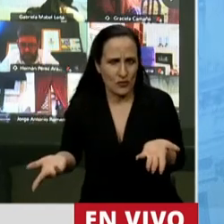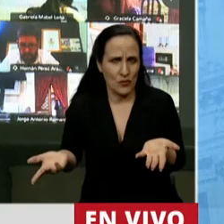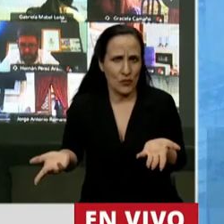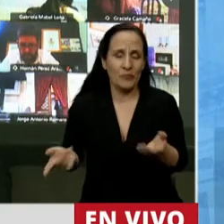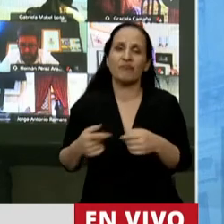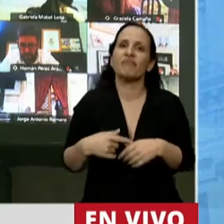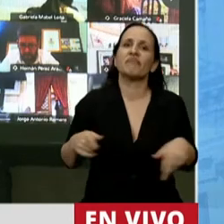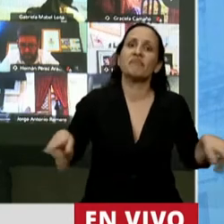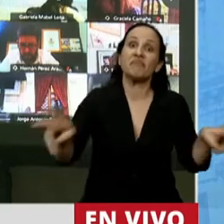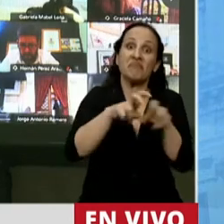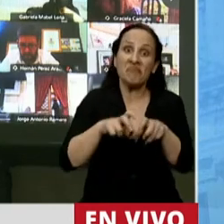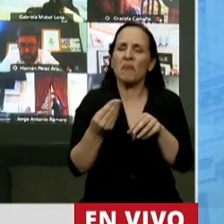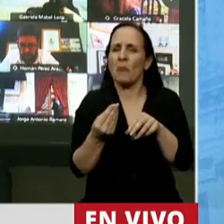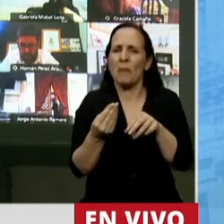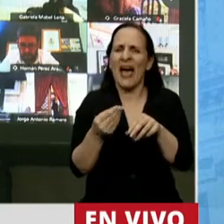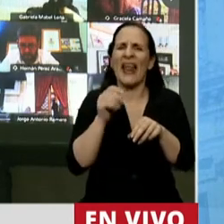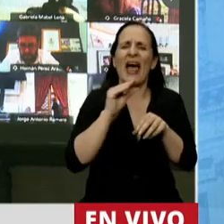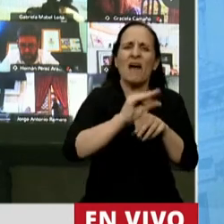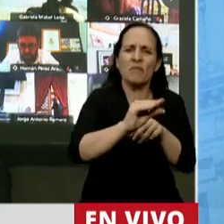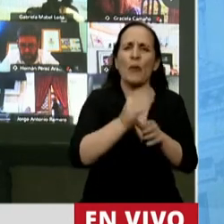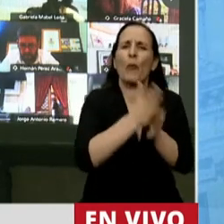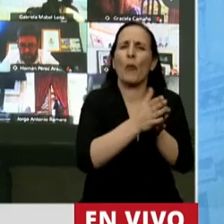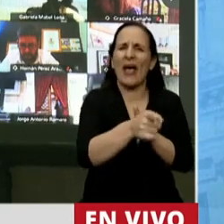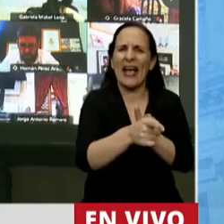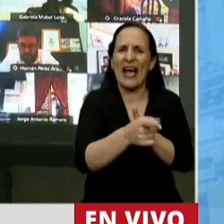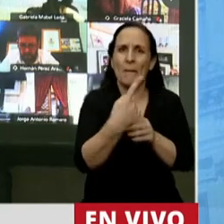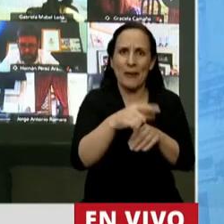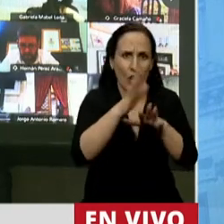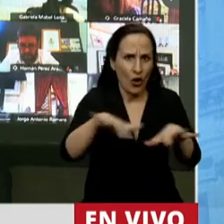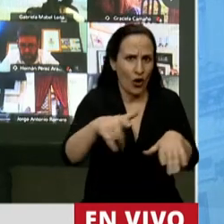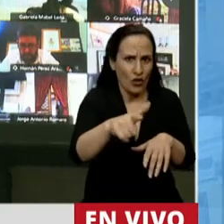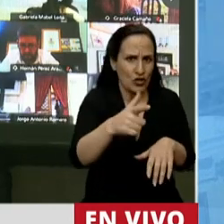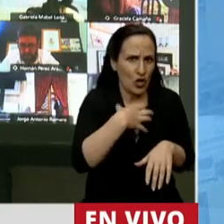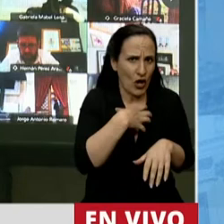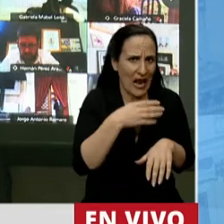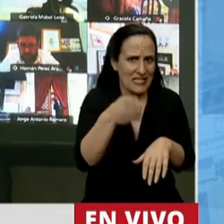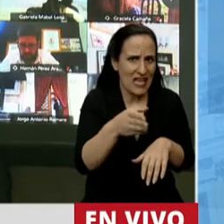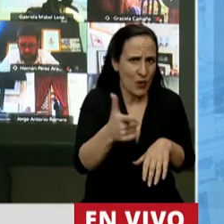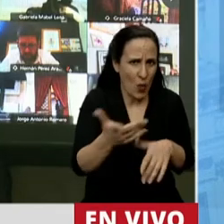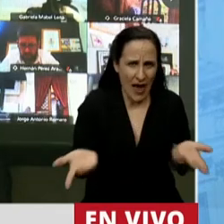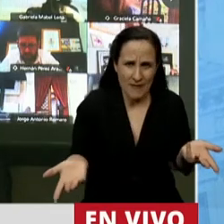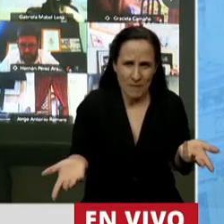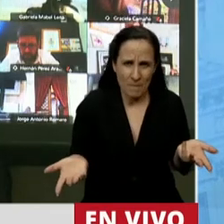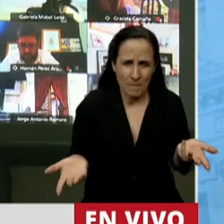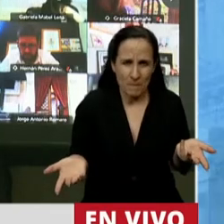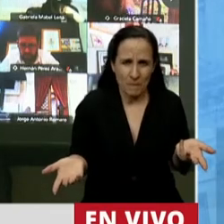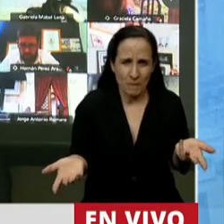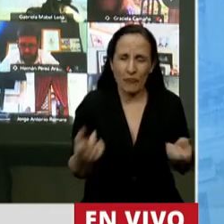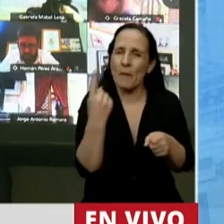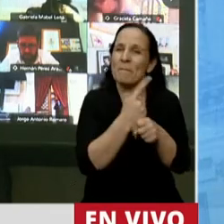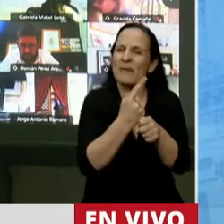el proyecto, son las becas. Pero resulta que en la Argentina los chicos no tienen clase. ¿Por qué no resuelven primero